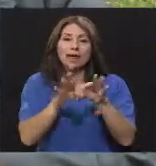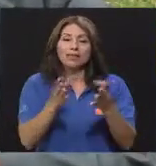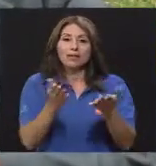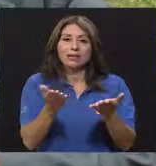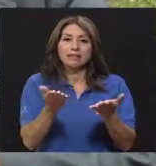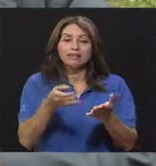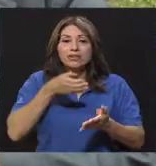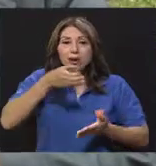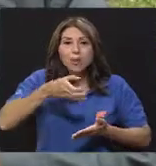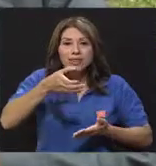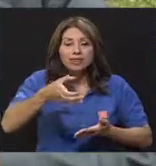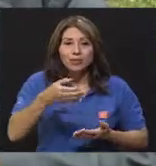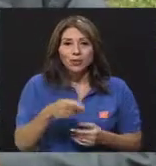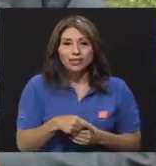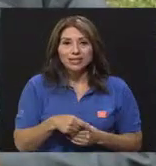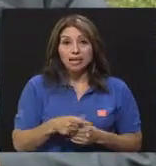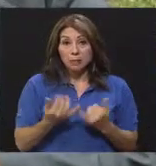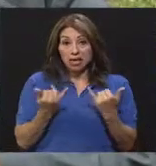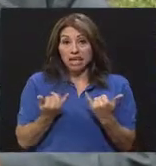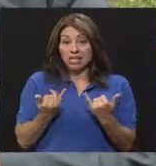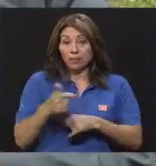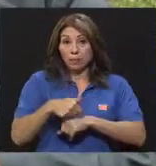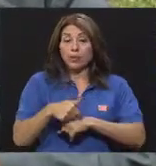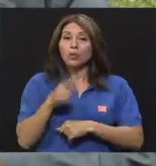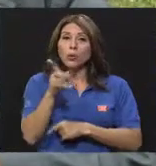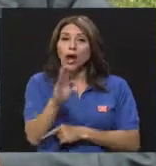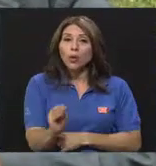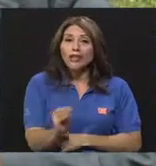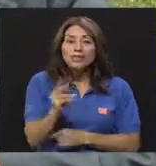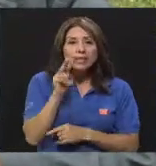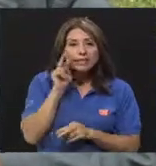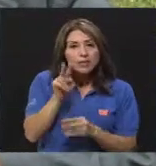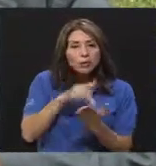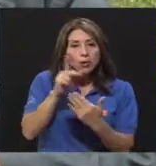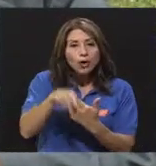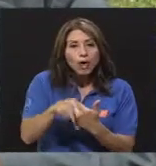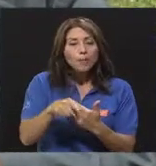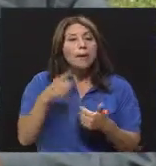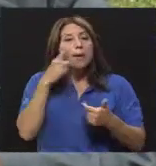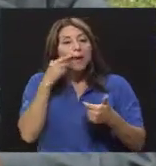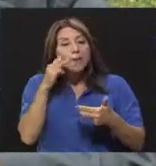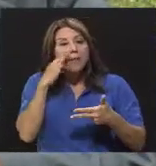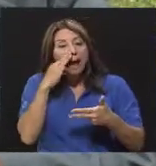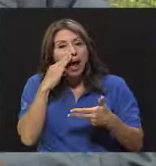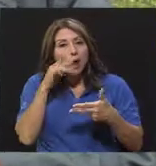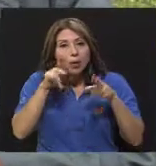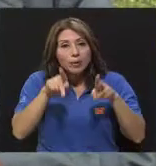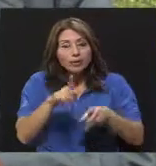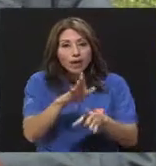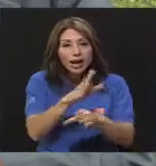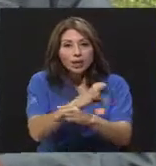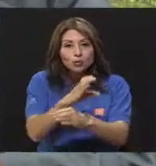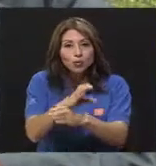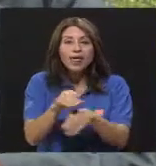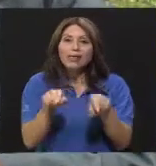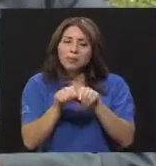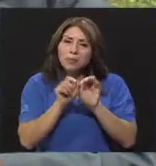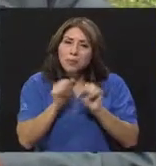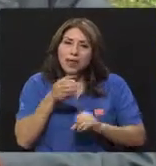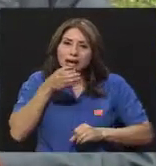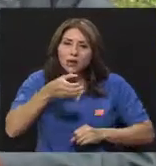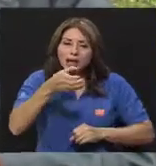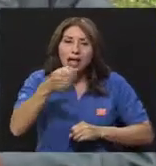para que este adolescente que nos está observando en este momento, papá, mamá, cuidador o cuidadora, pueda también aconsejarlos para que disfruten de esta